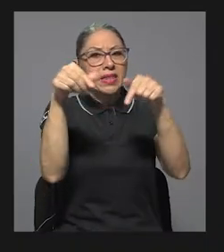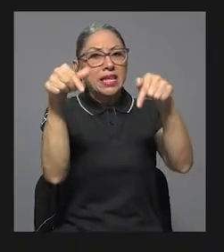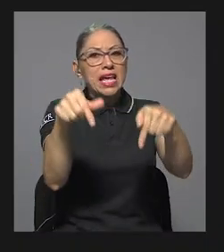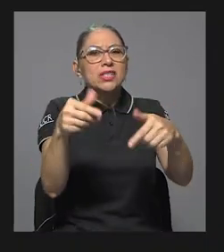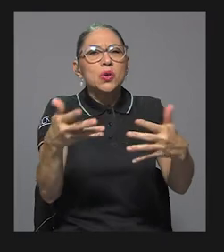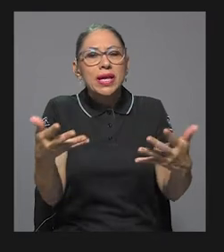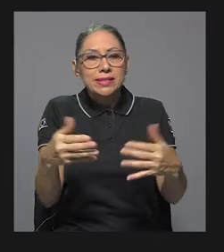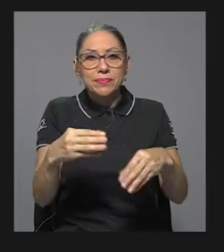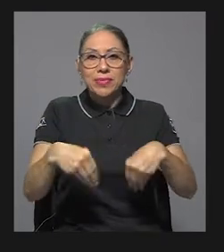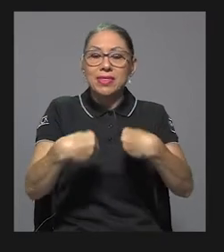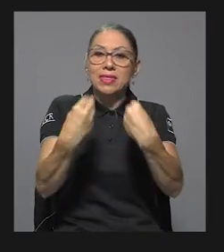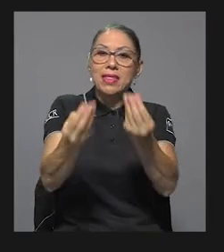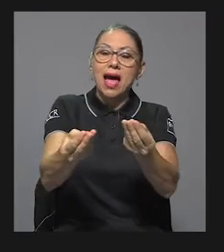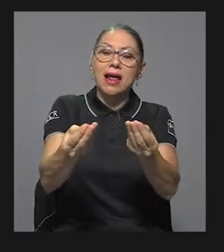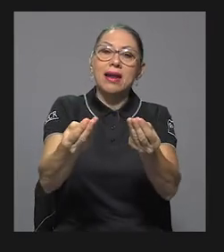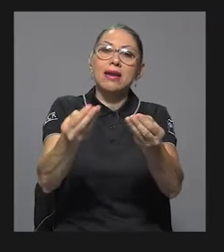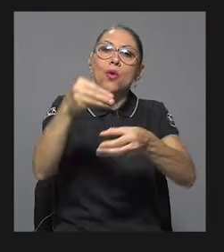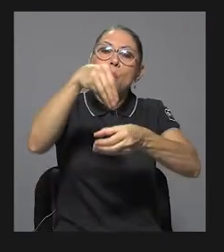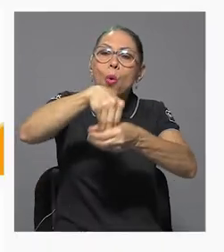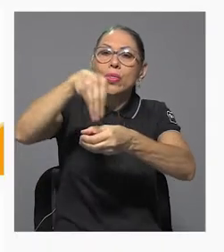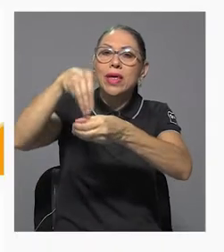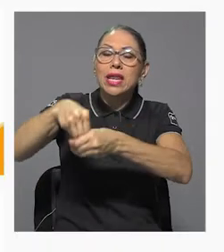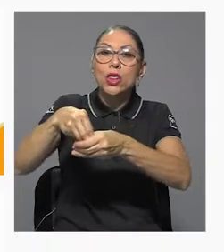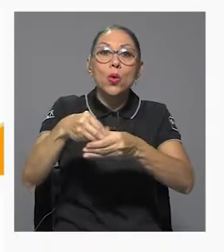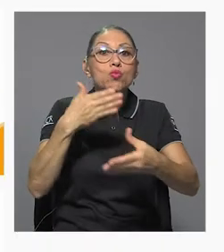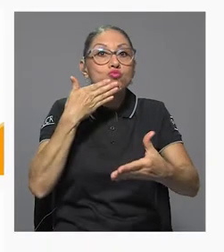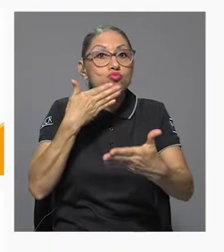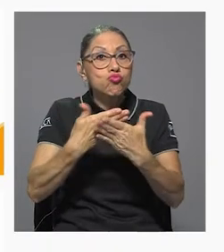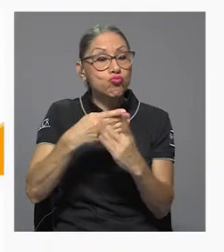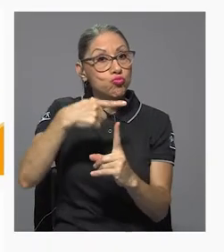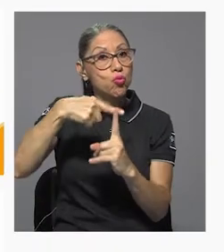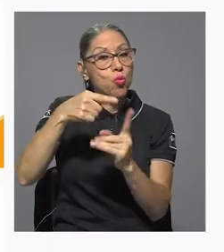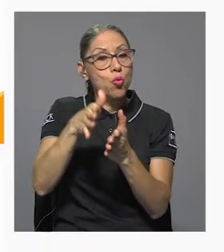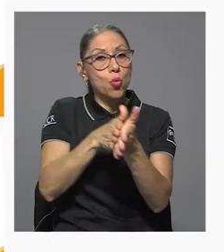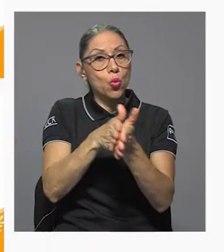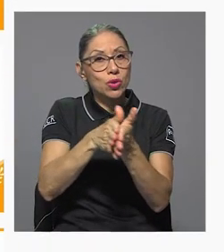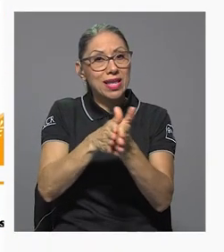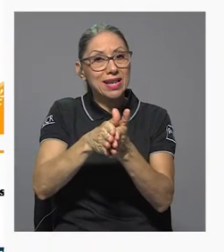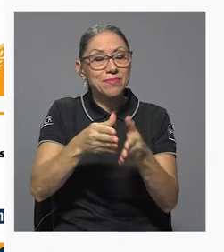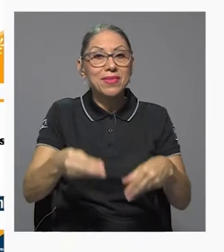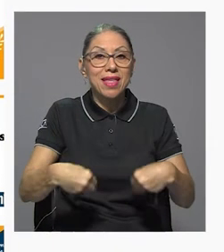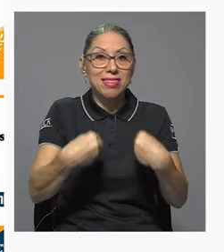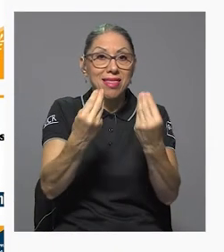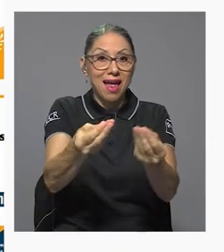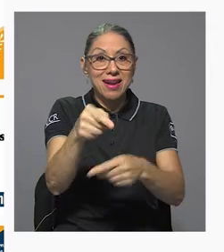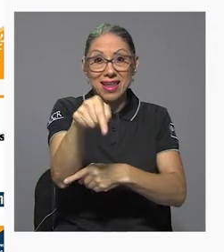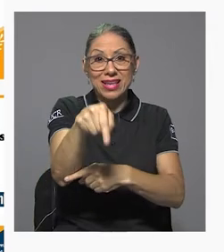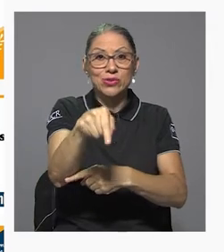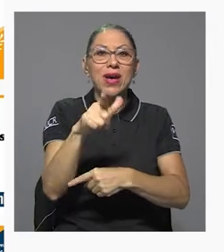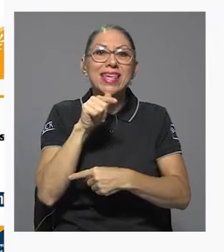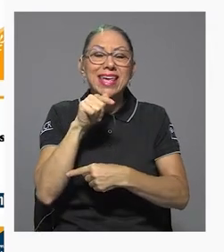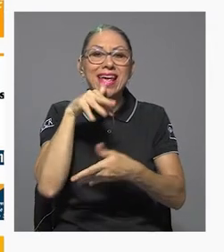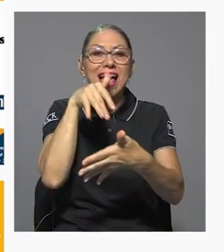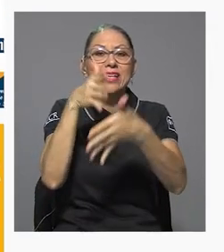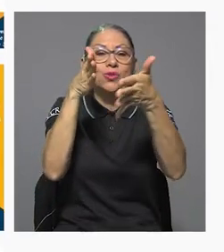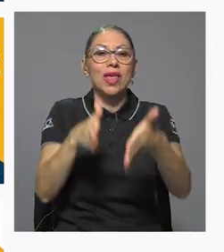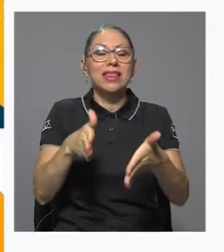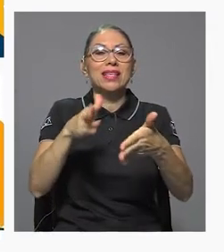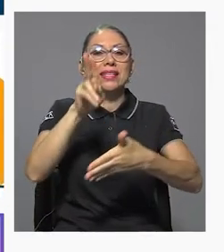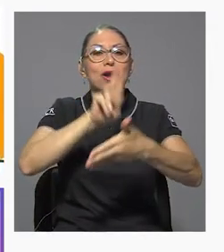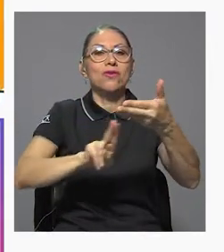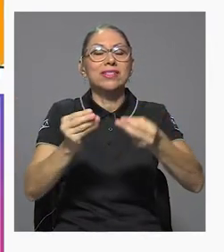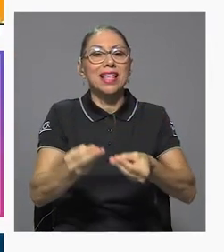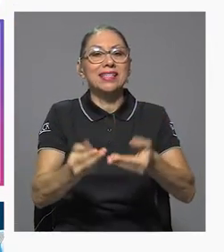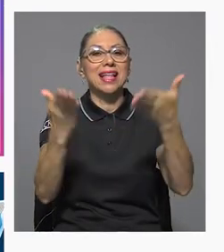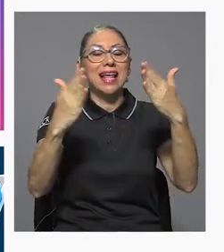brindarle contenido útil y brindar herramientas útiles a los estudiantes de la Universidad Estatal a